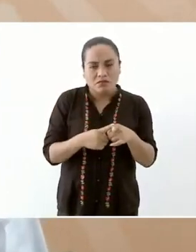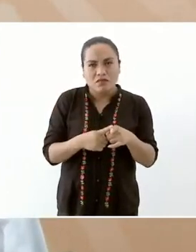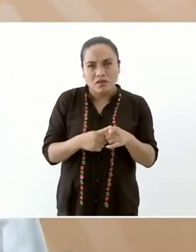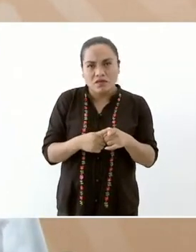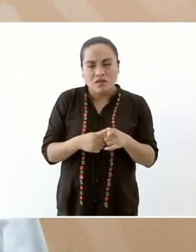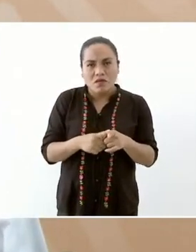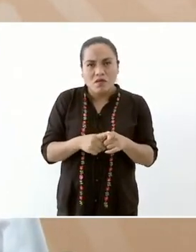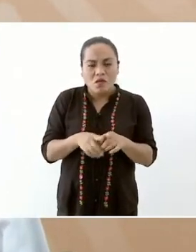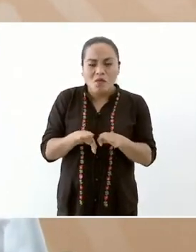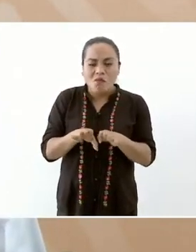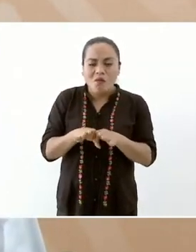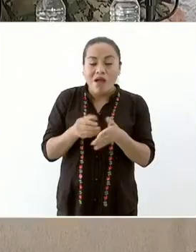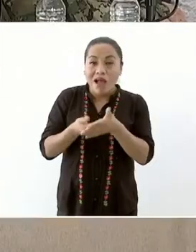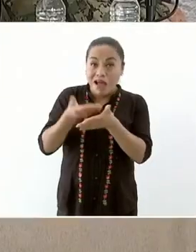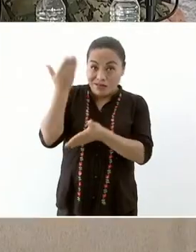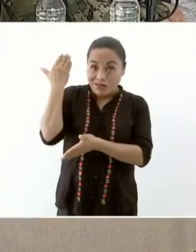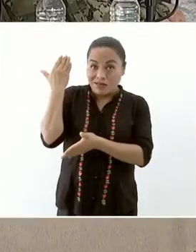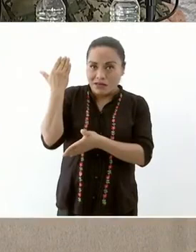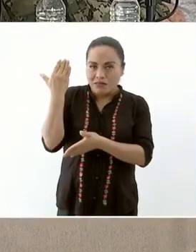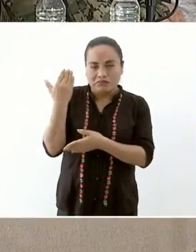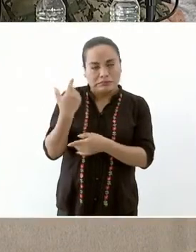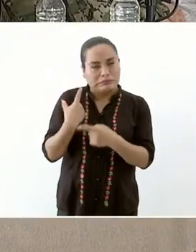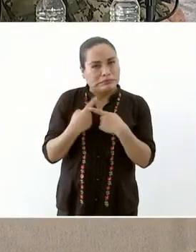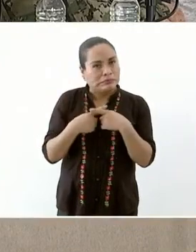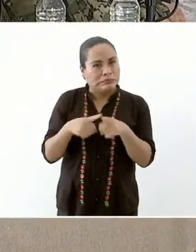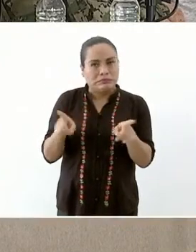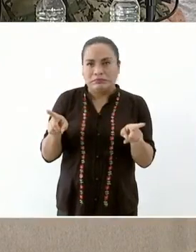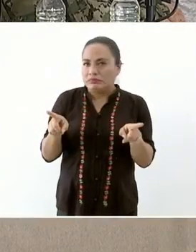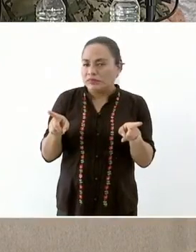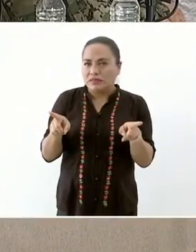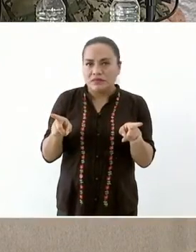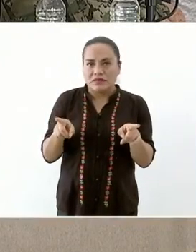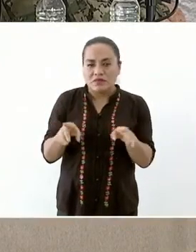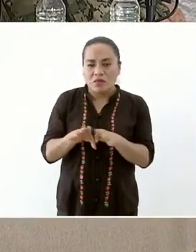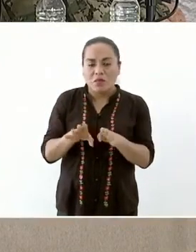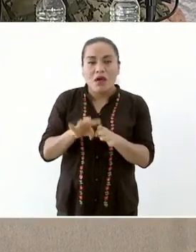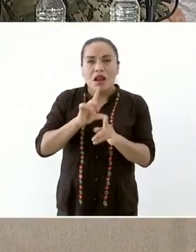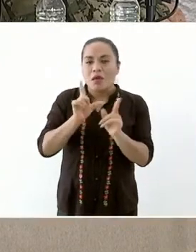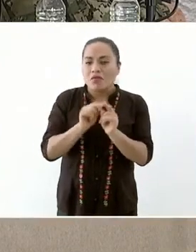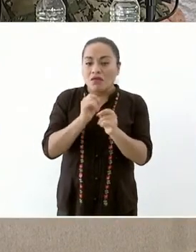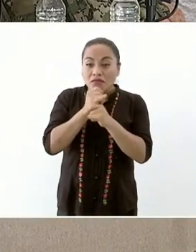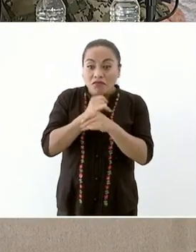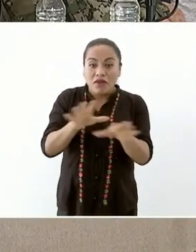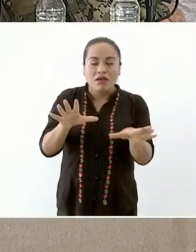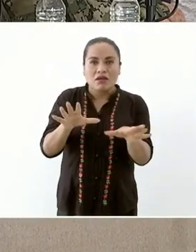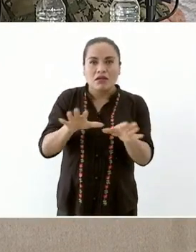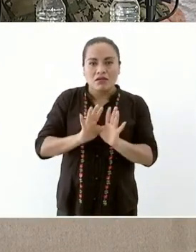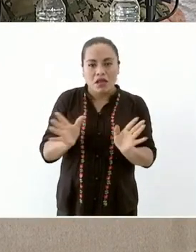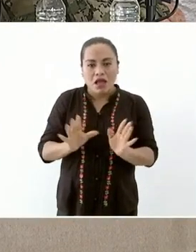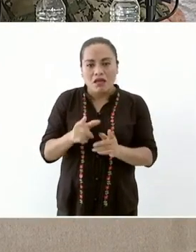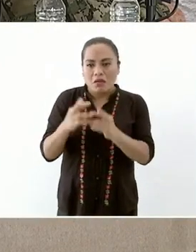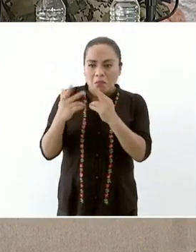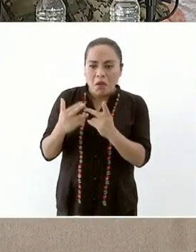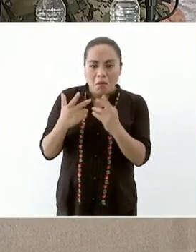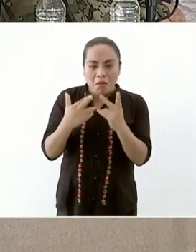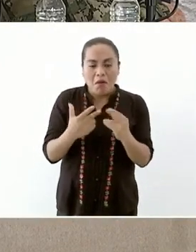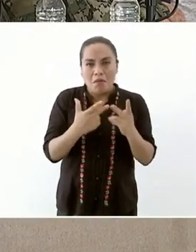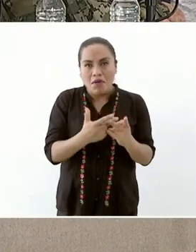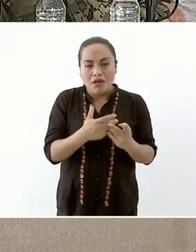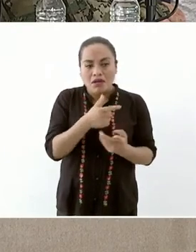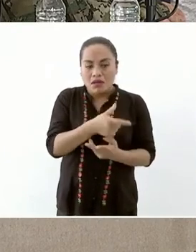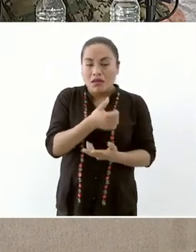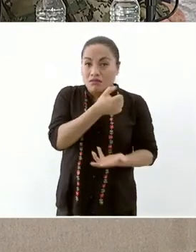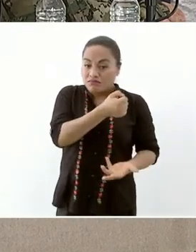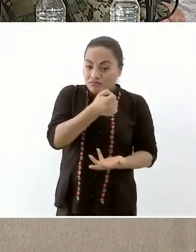se hacía antes no era nada más la declaratoria de emergencia y enviar los fondos a las autoridades